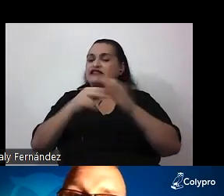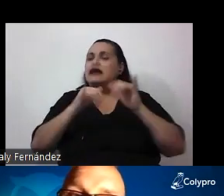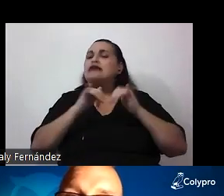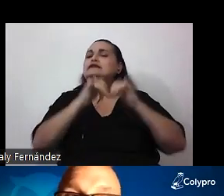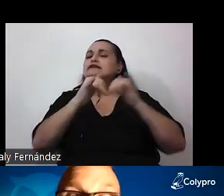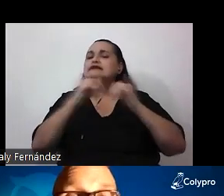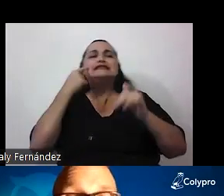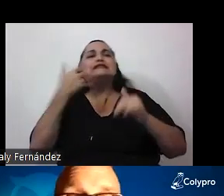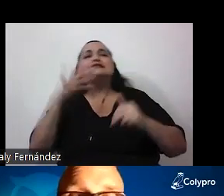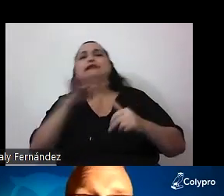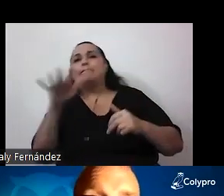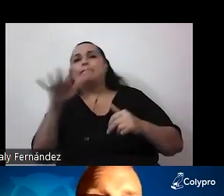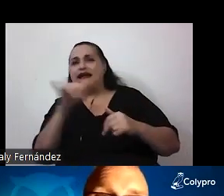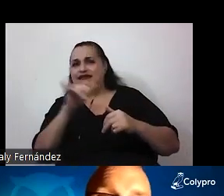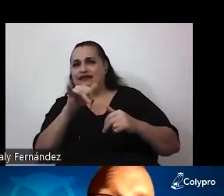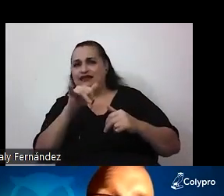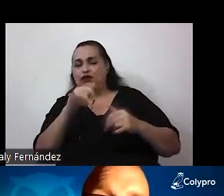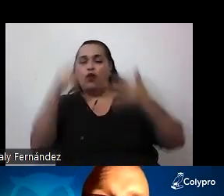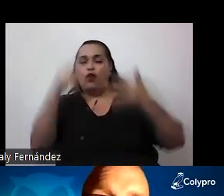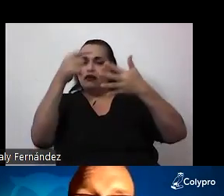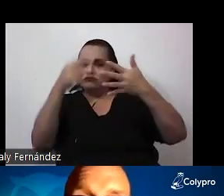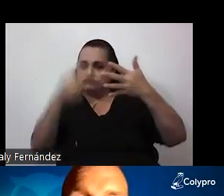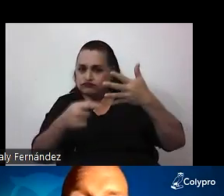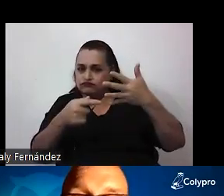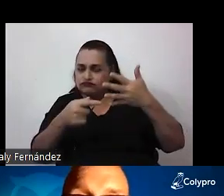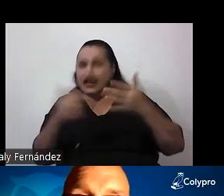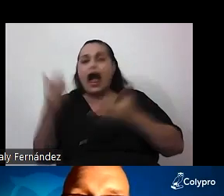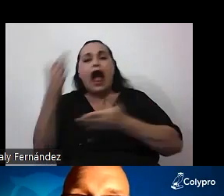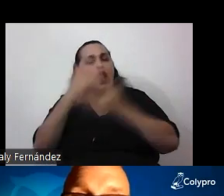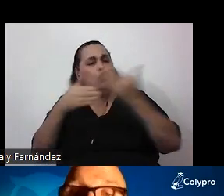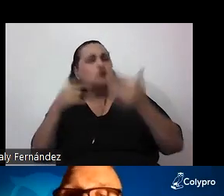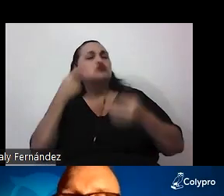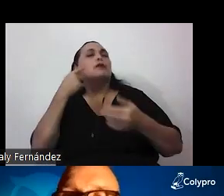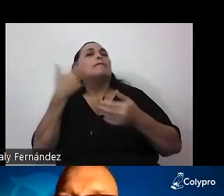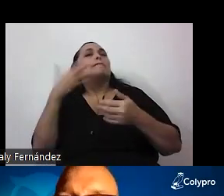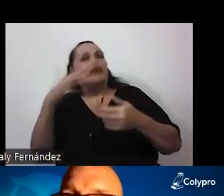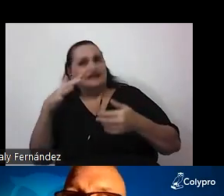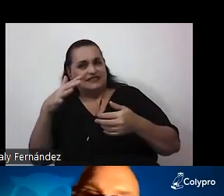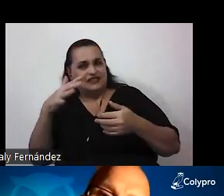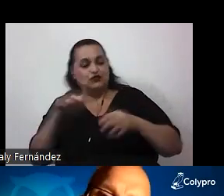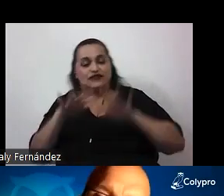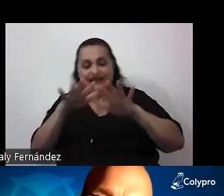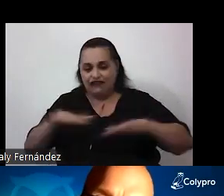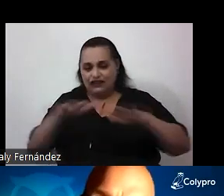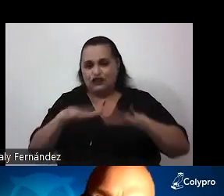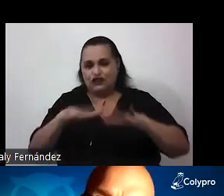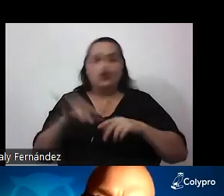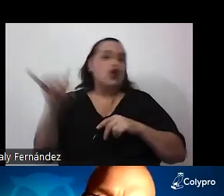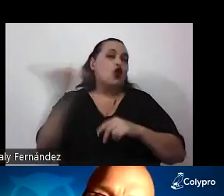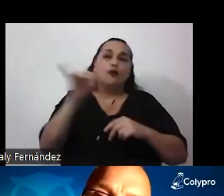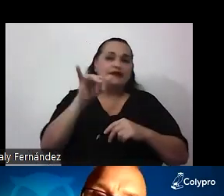el mapa se parece en ciertos aspectos y en cierto grado al territorio representado. Bueno, lo mismo vale para una teoría científica.